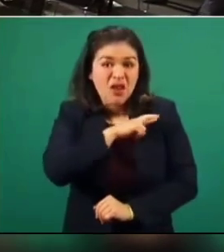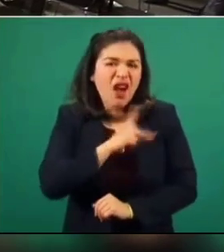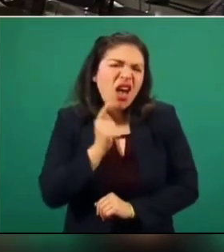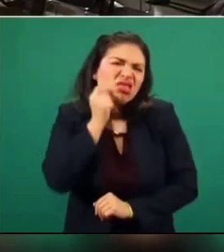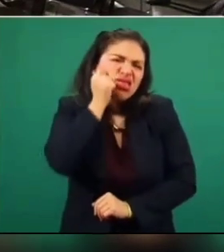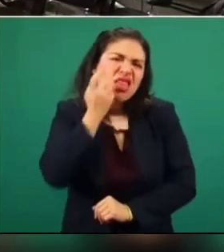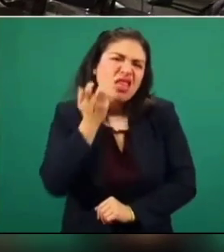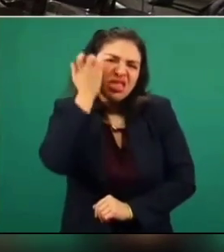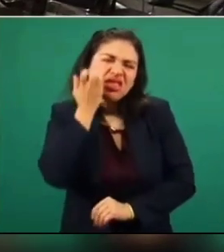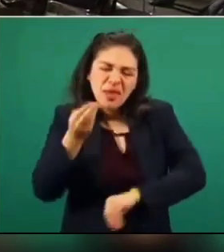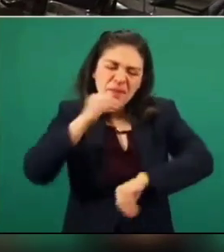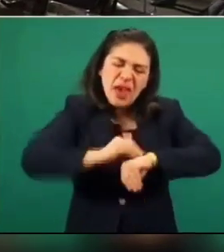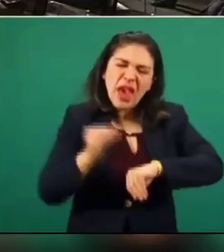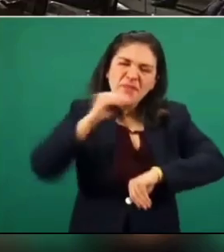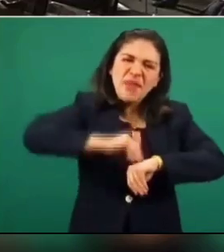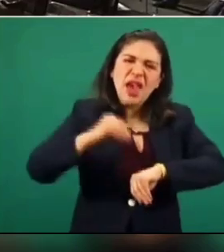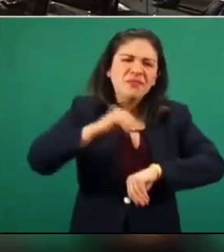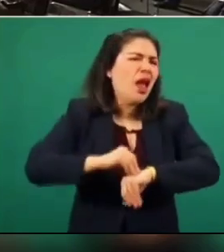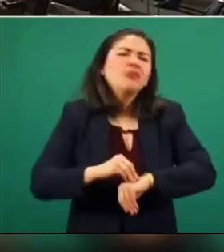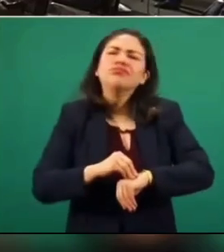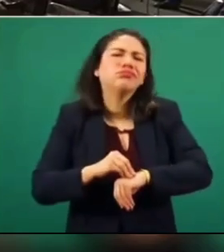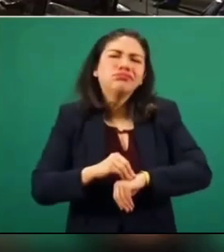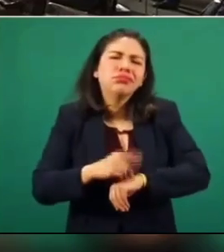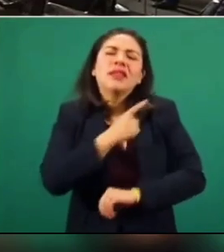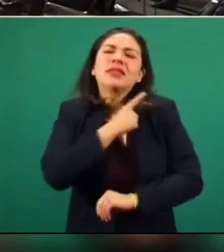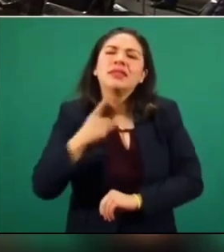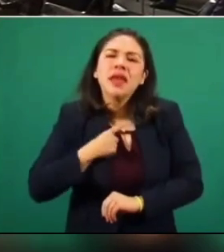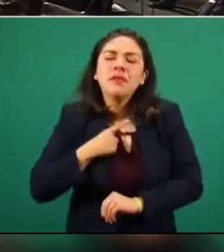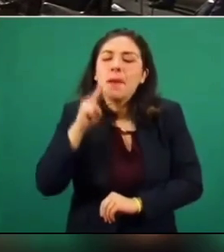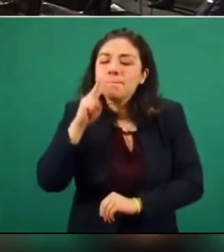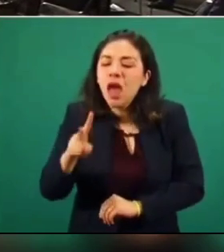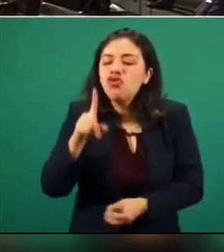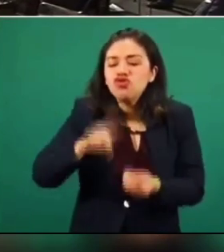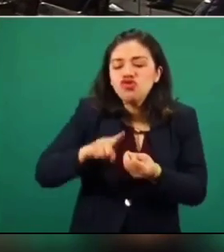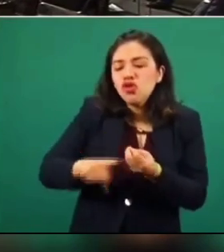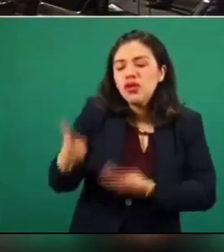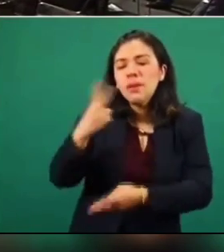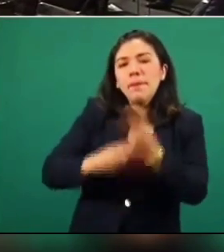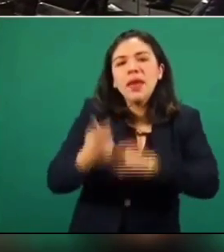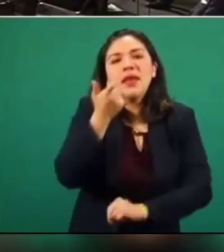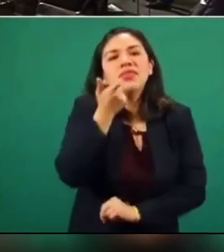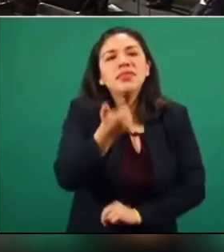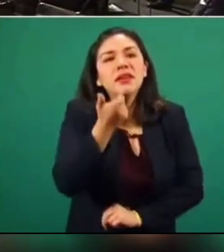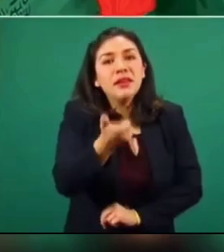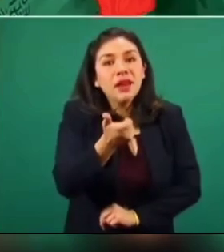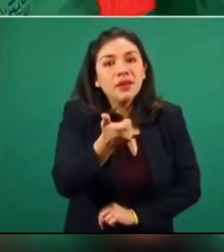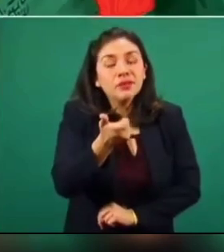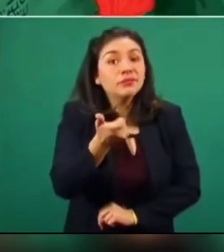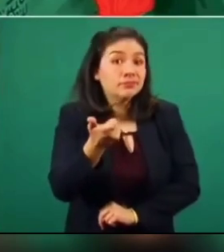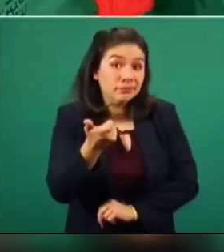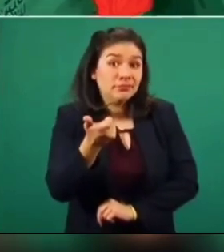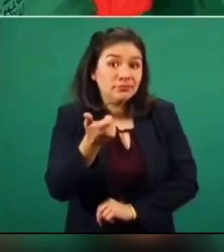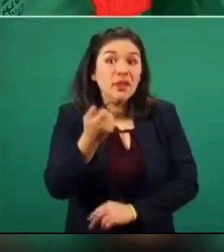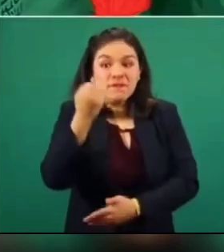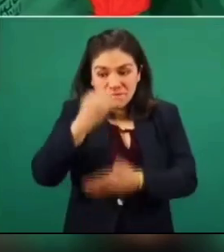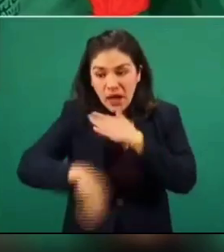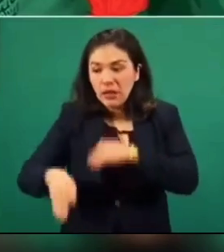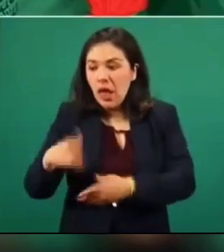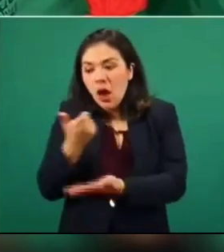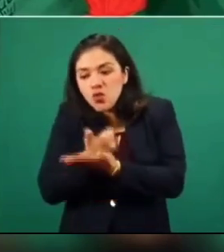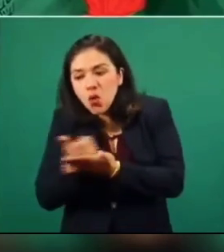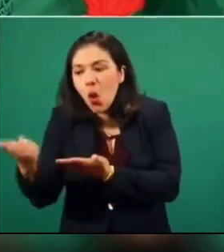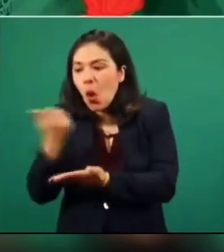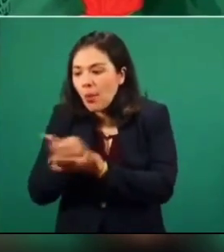privatizar, es que ¿de dónde sale el dinero? Es un asunto de ingresos